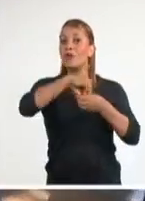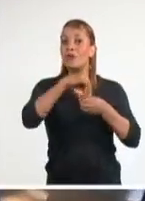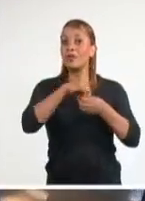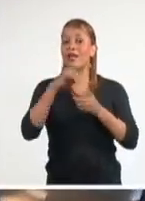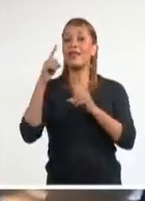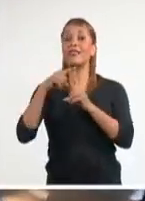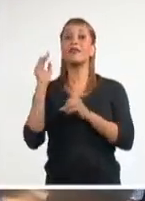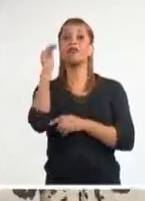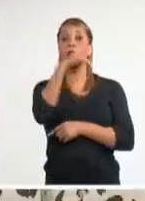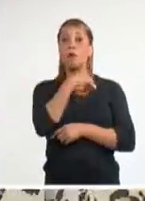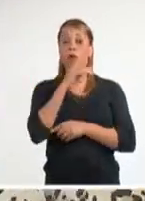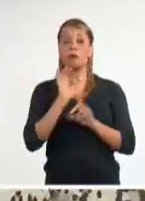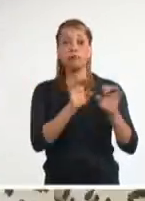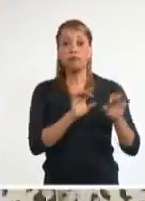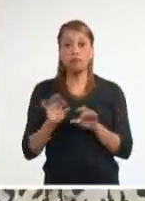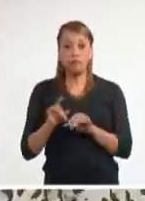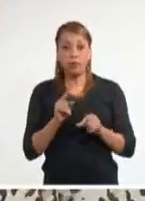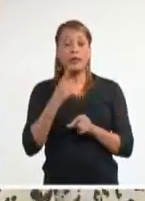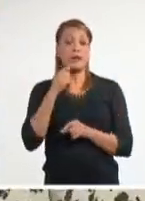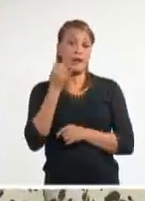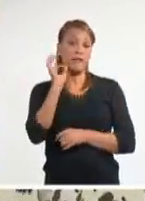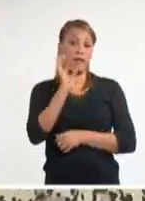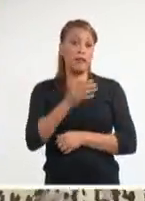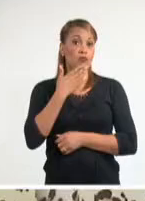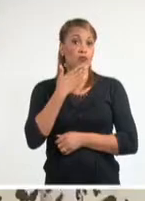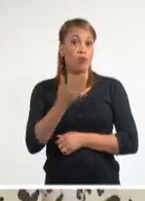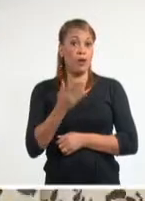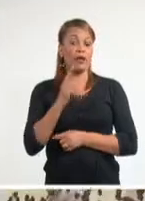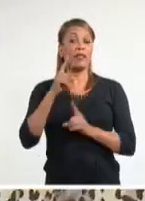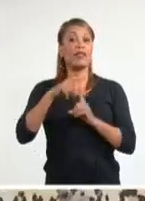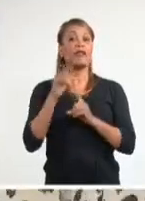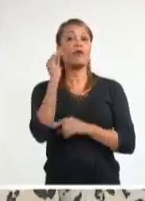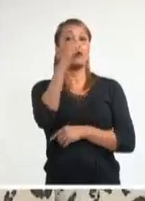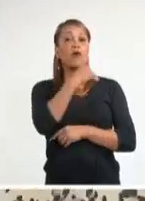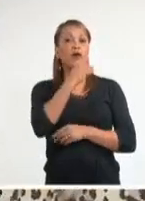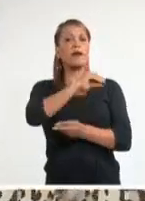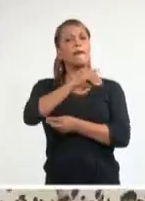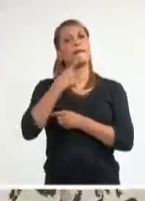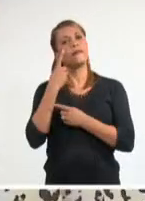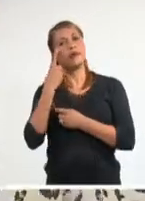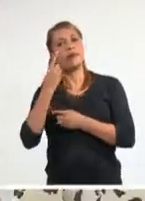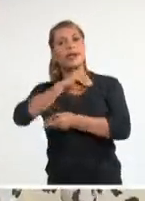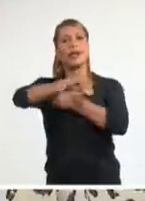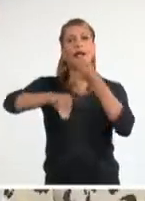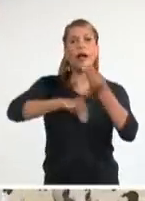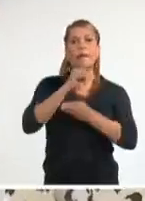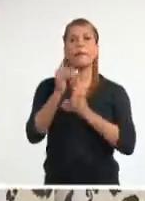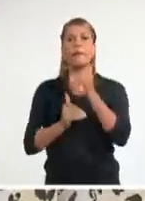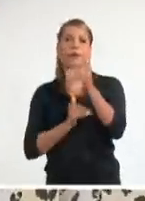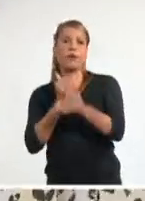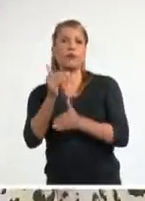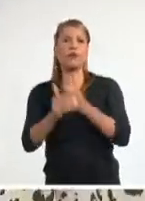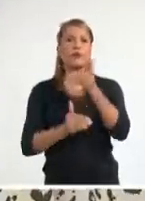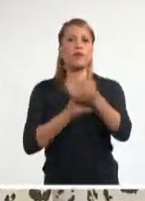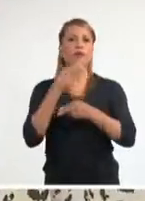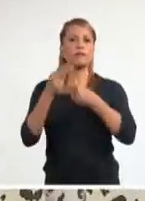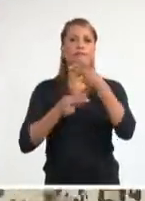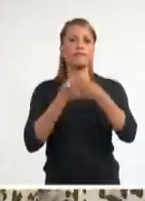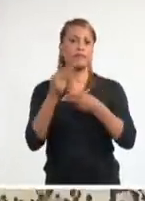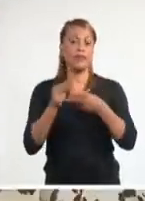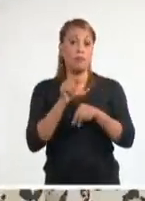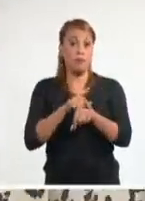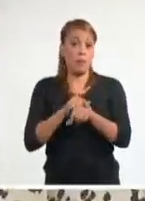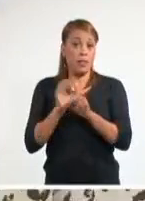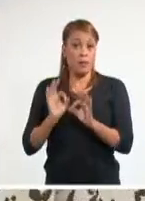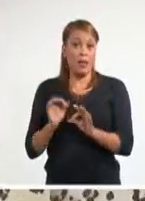tecnologías habilitadoras, que más que las tecnologías, justamente es la transformación de los procesos que se están realizando en este